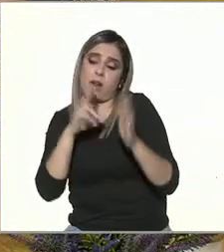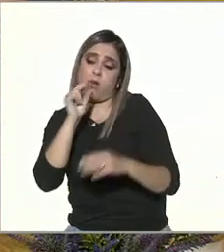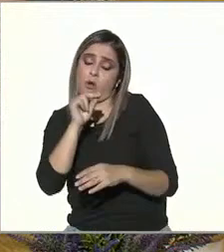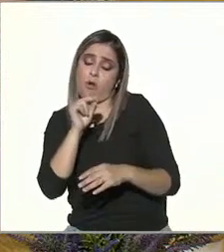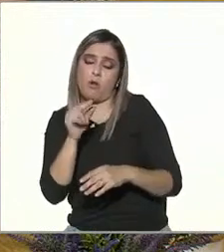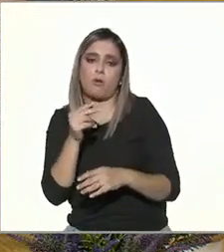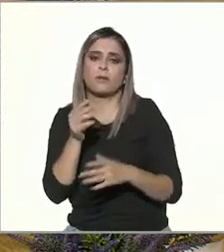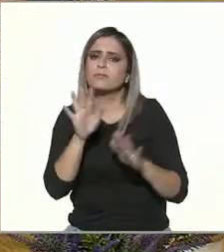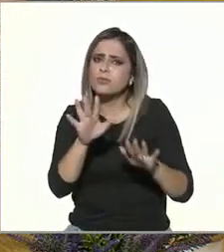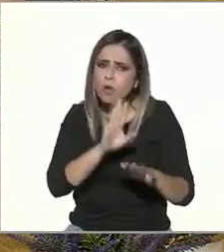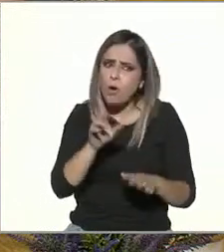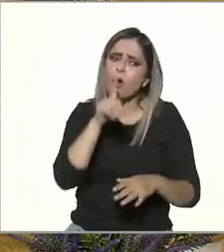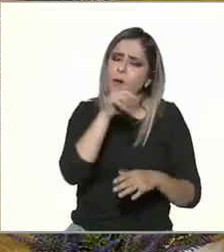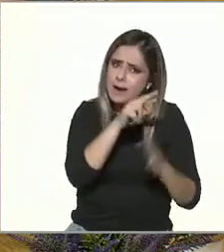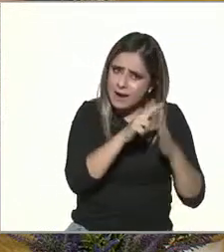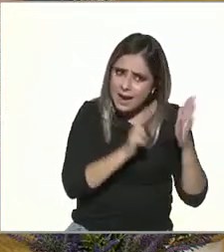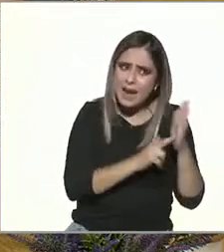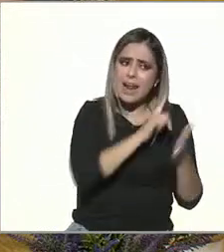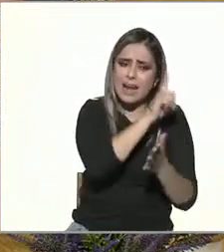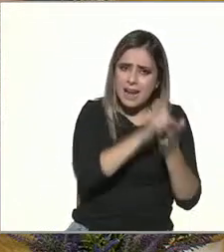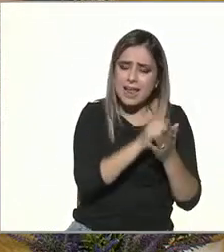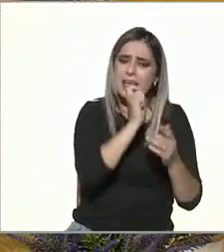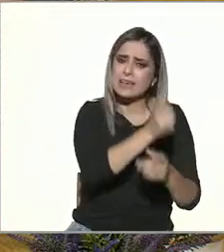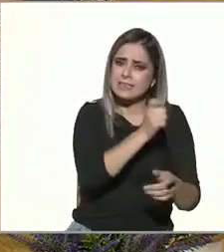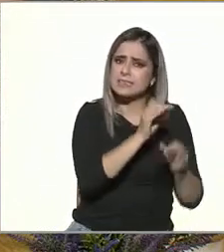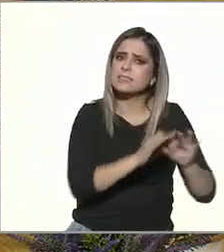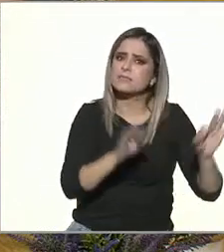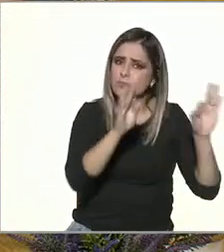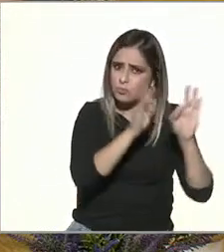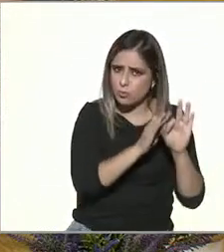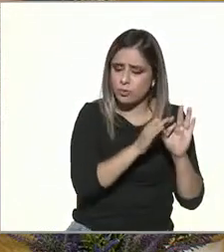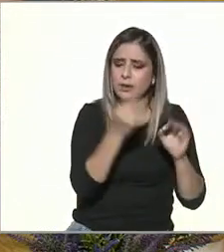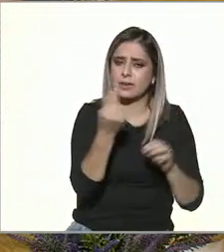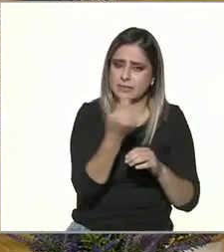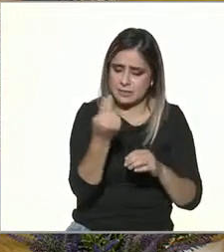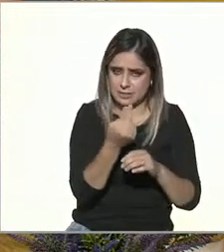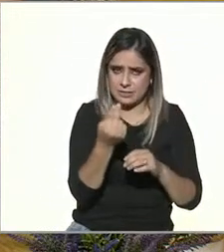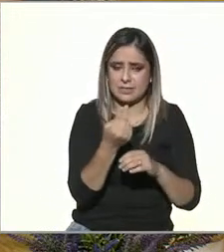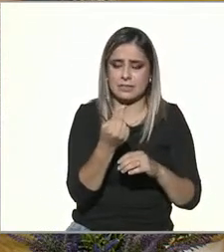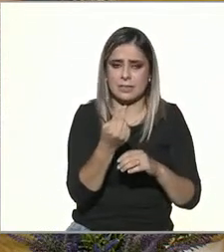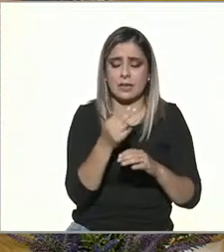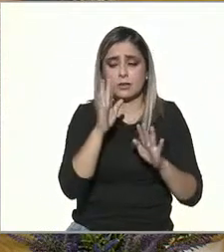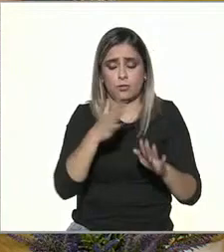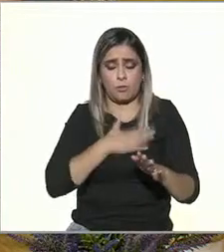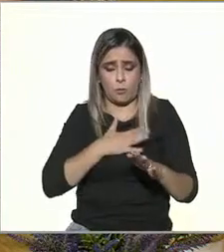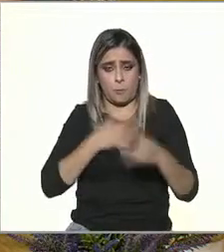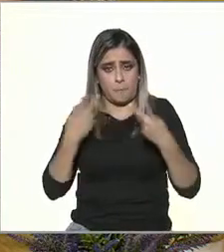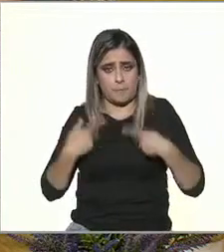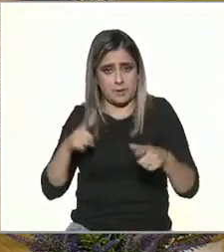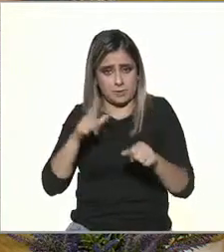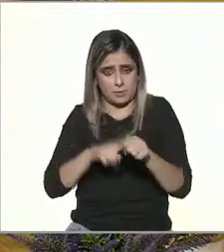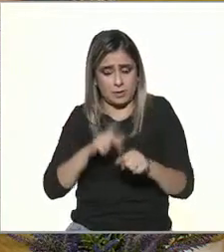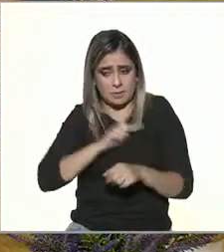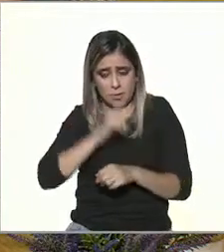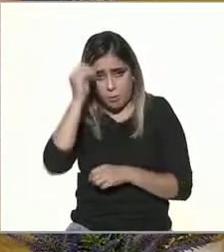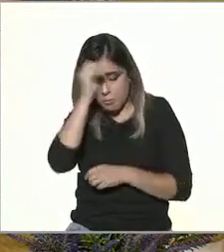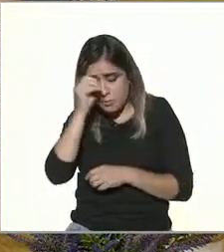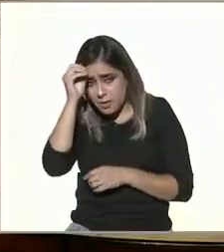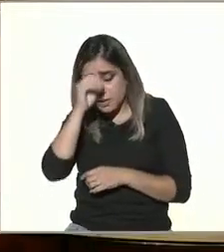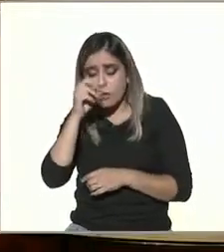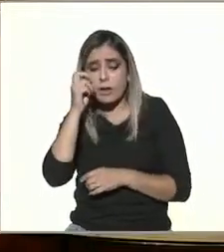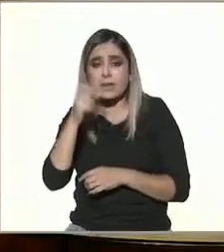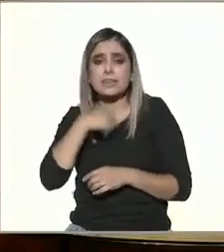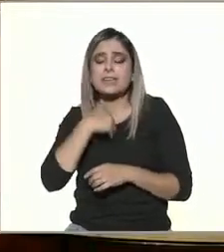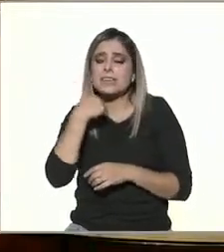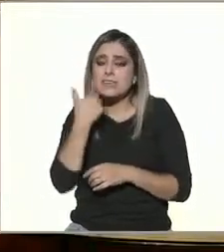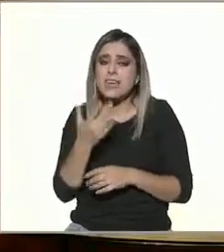legítimo hay que aceptar eso no obstante es como si creo en lo personal que es lo que buscamos justamente que el tema digital sea